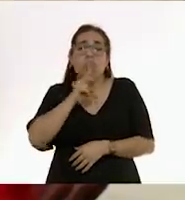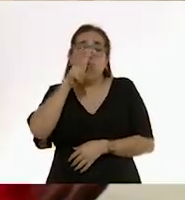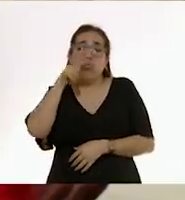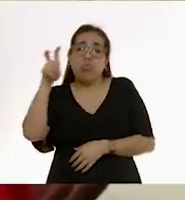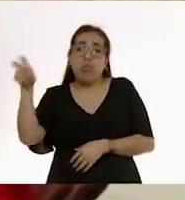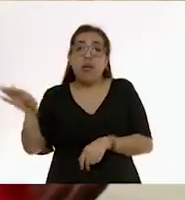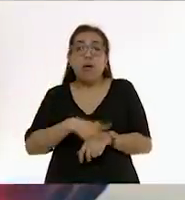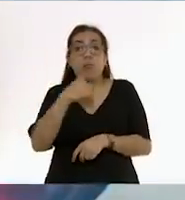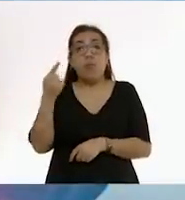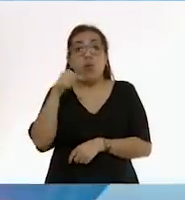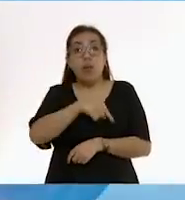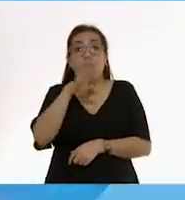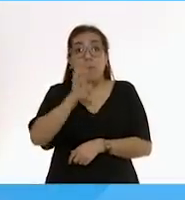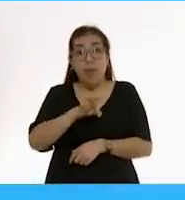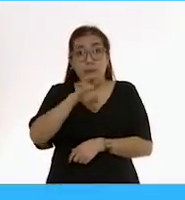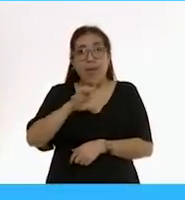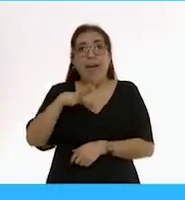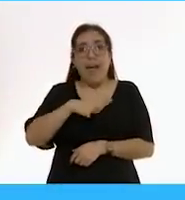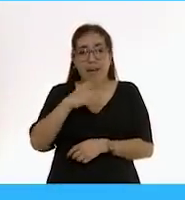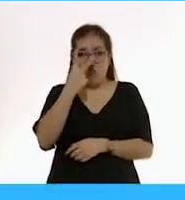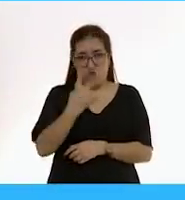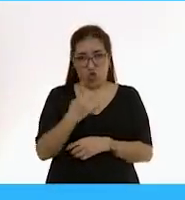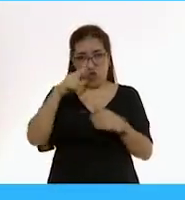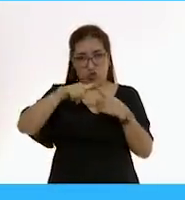sueño del bebé tiene básicamente dos fases.